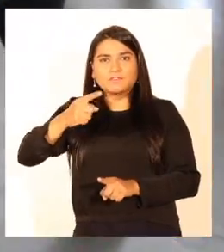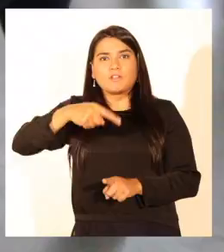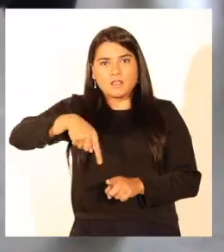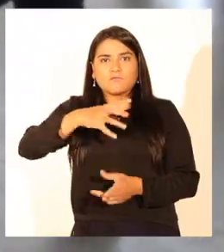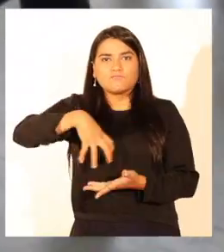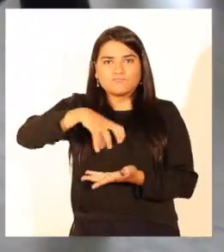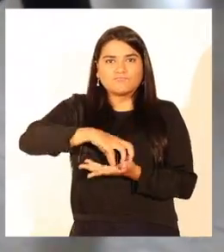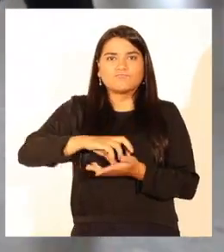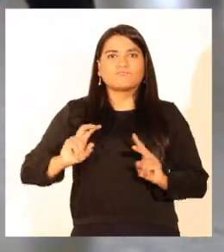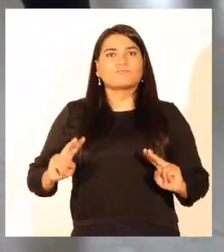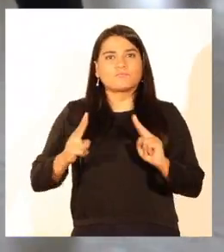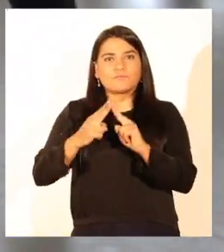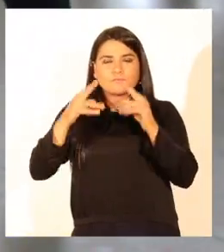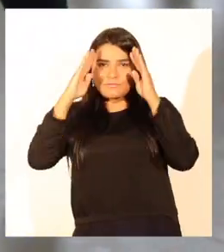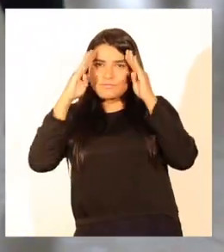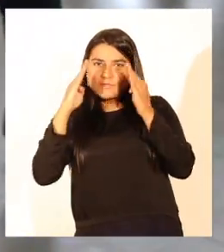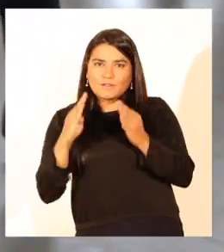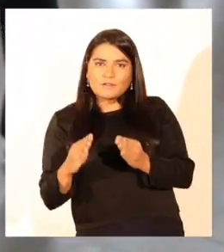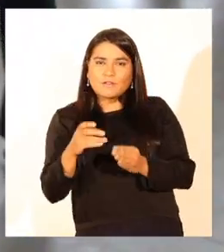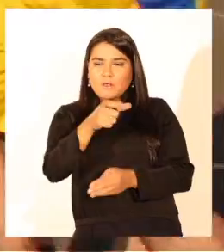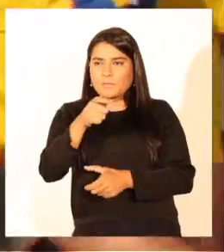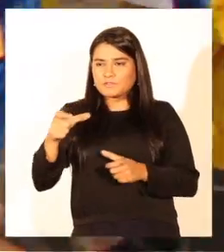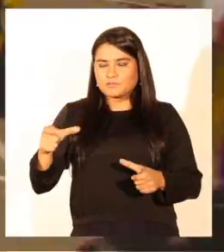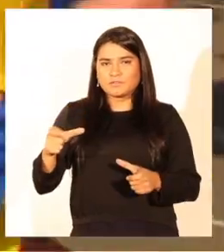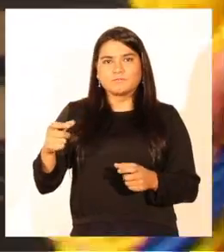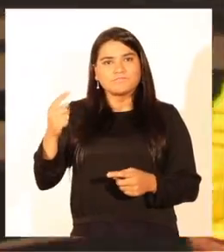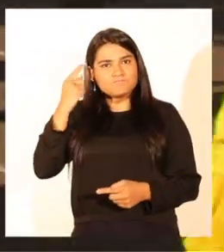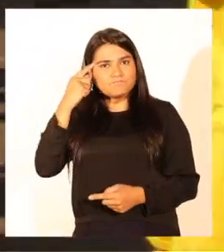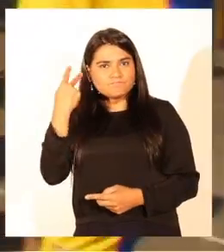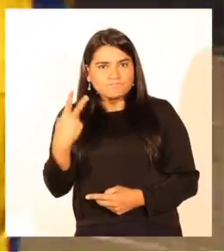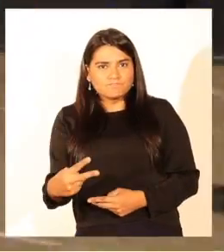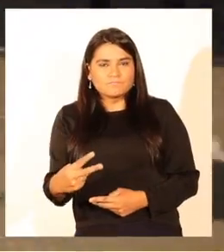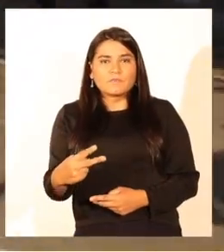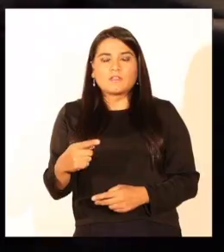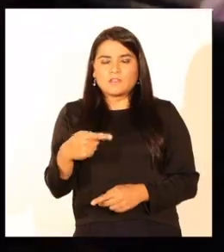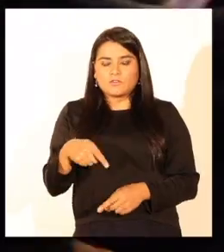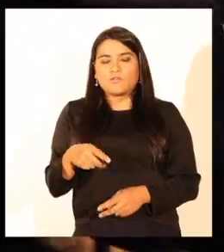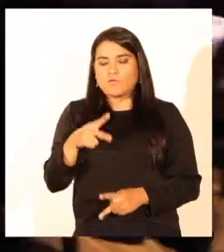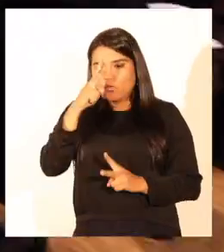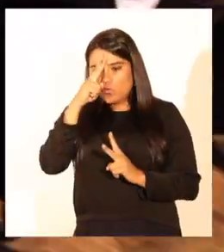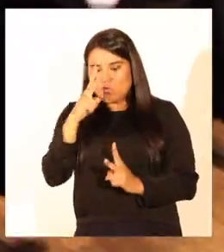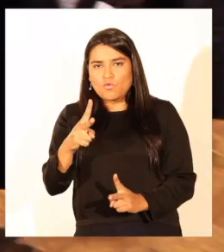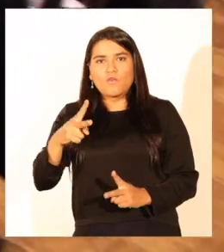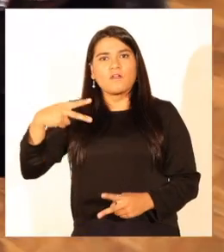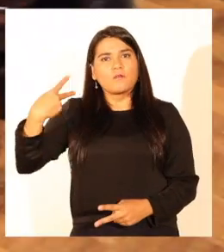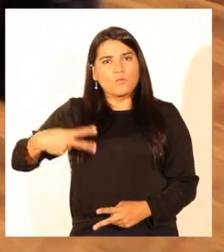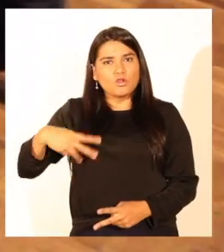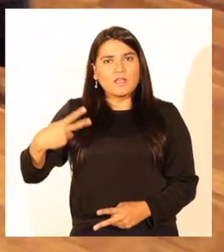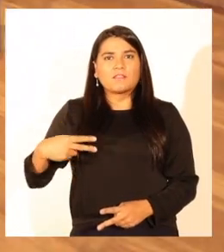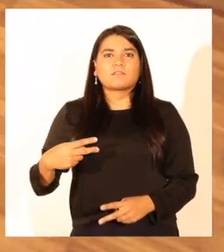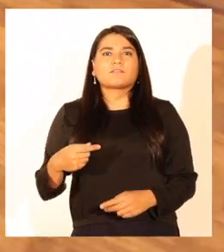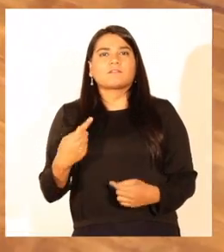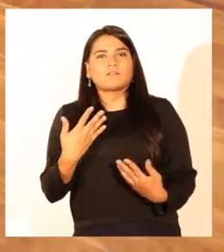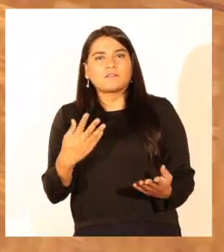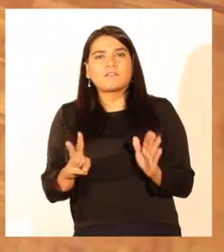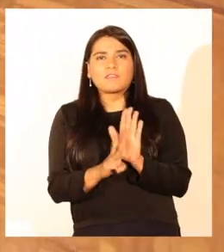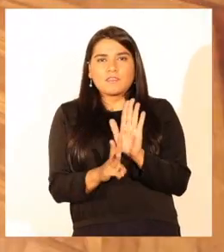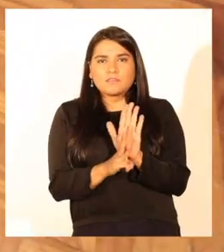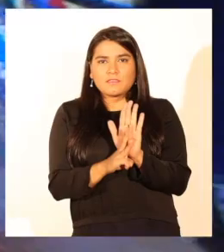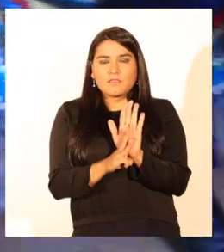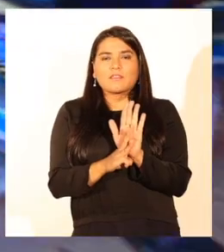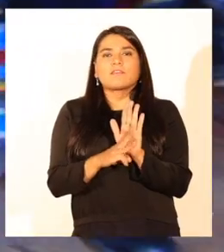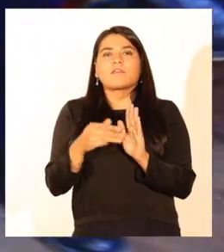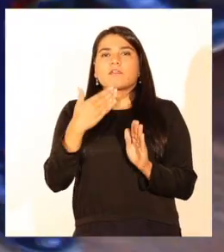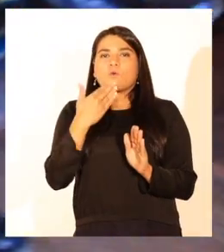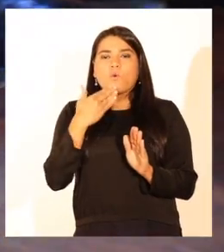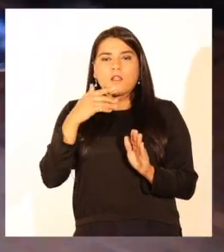construcción de la ciudad con la mirada de sus habitantes, valorando la identidad de los sanpedrinos y sanpedrinas y proyectando